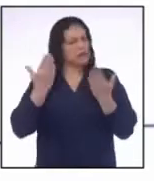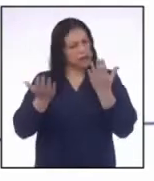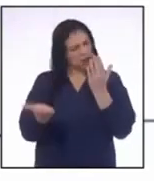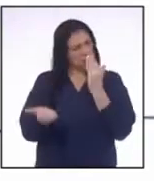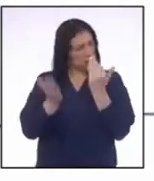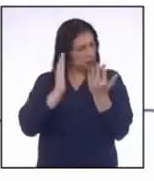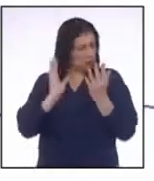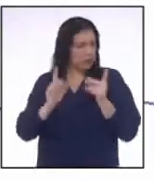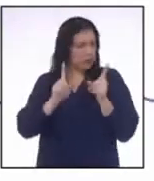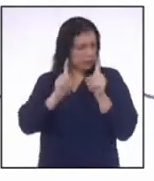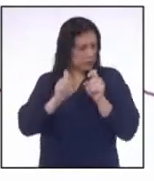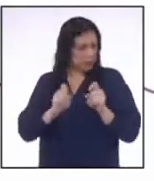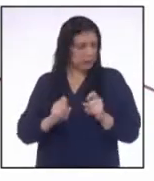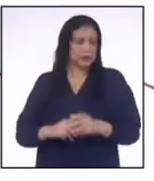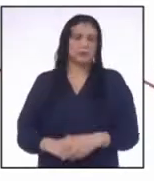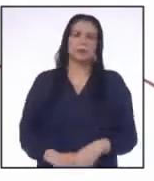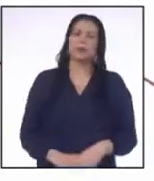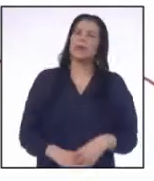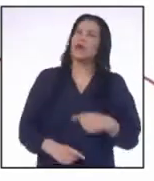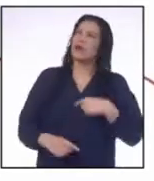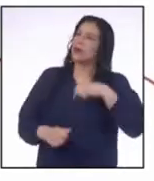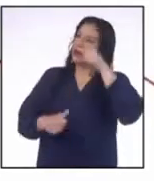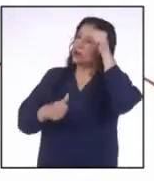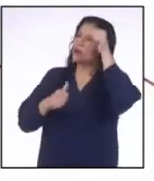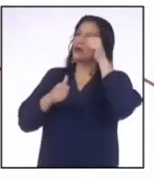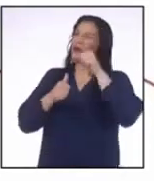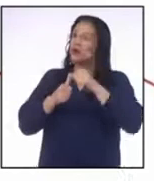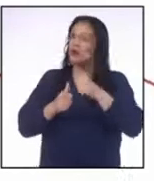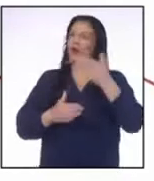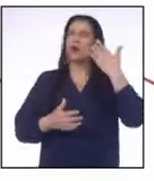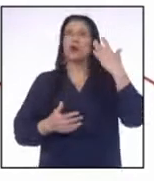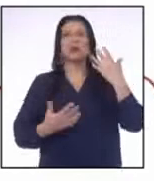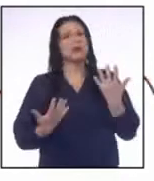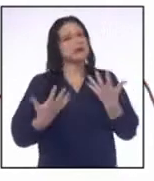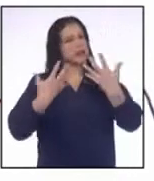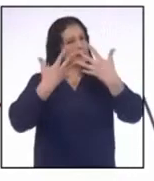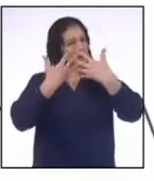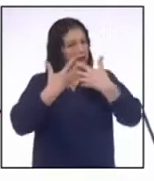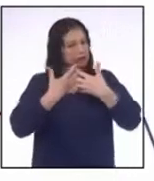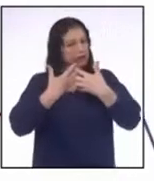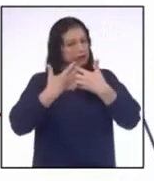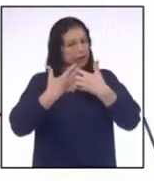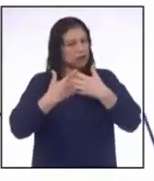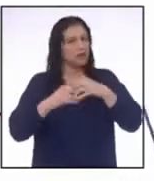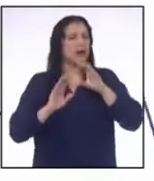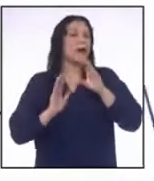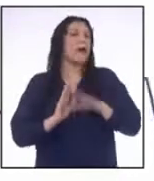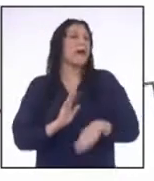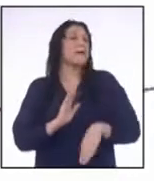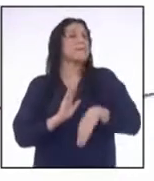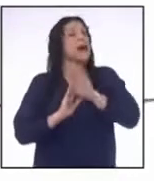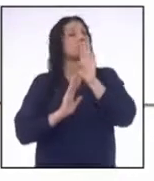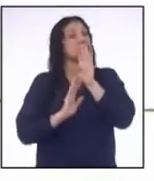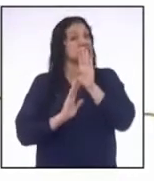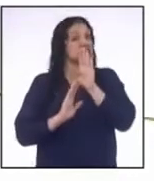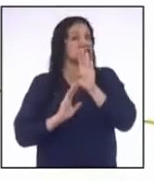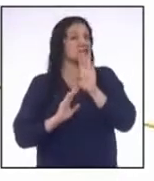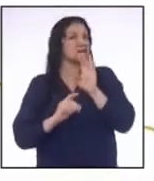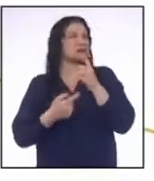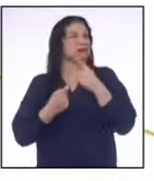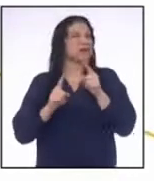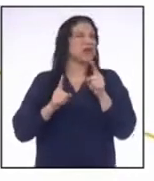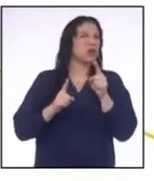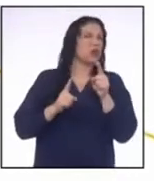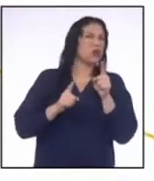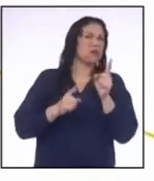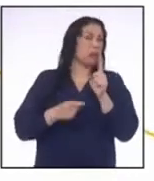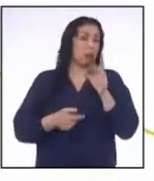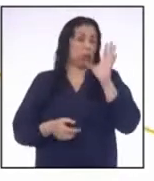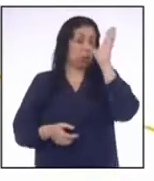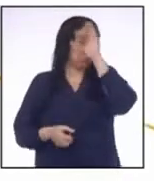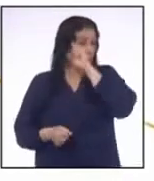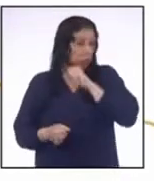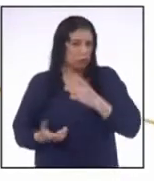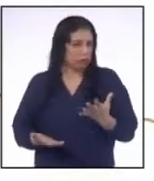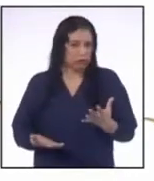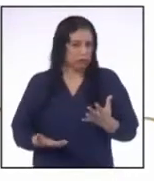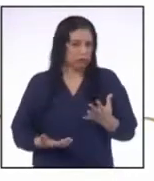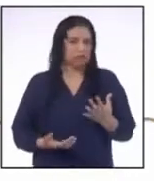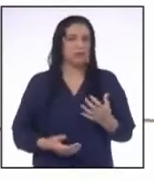comparaciones? Yo recuerdo que estaban relacionados a mayor que, pero no sé bien qué tenía que ver